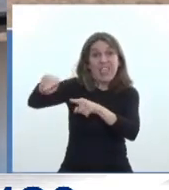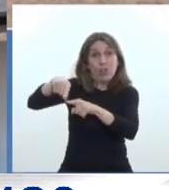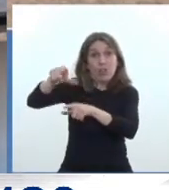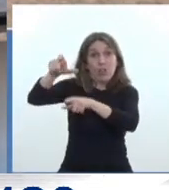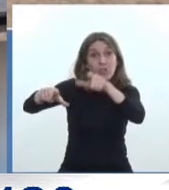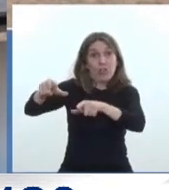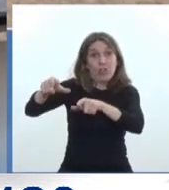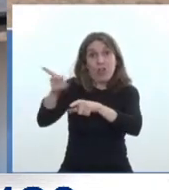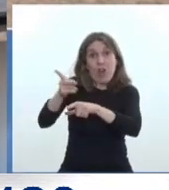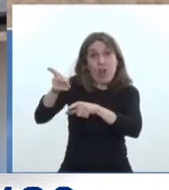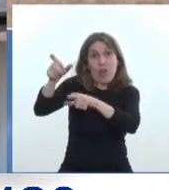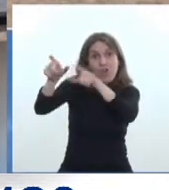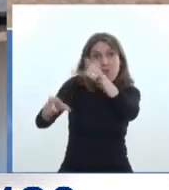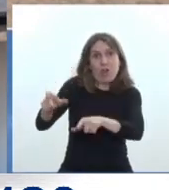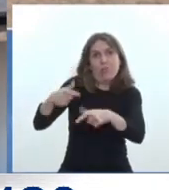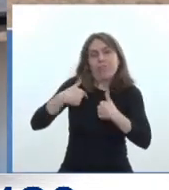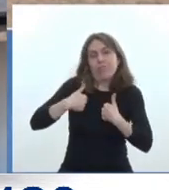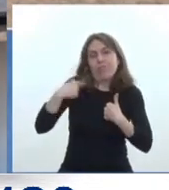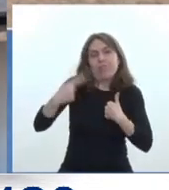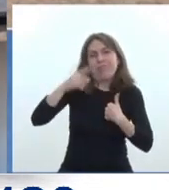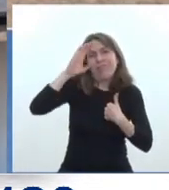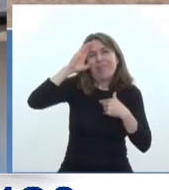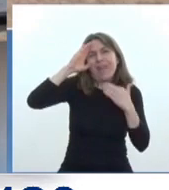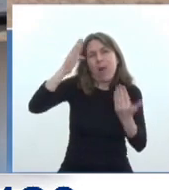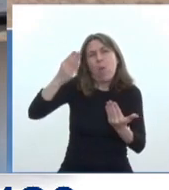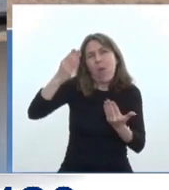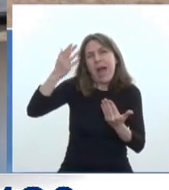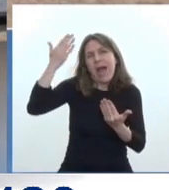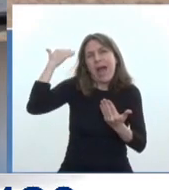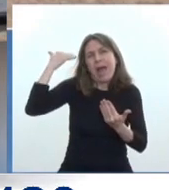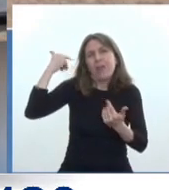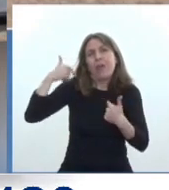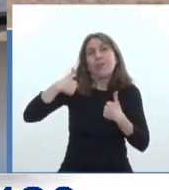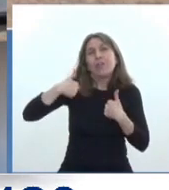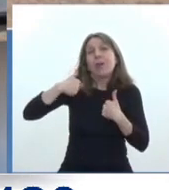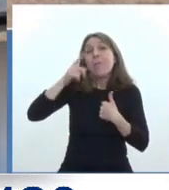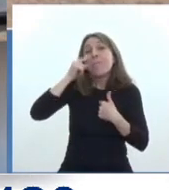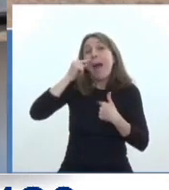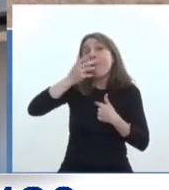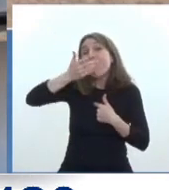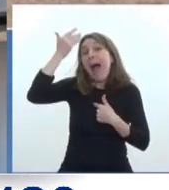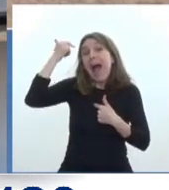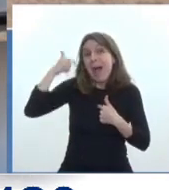para mí son un recuerdo permanente, allí en Chilecito nació mi padre,